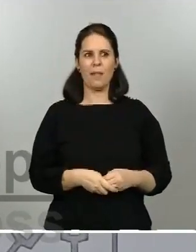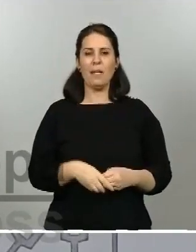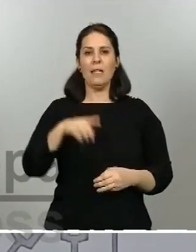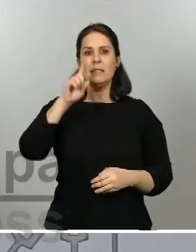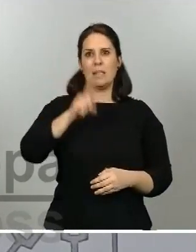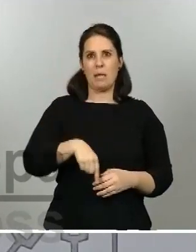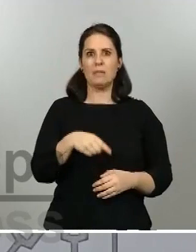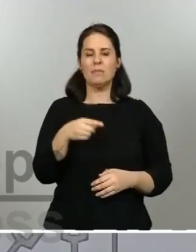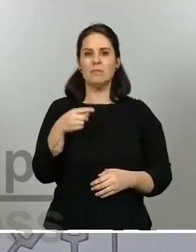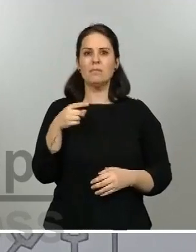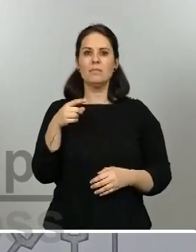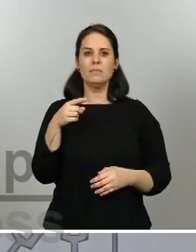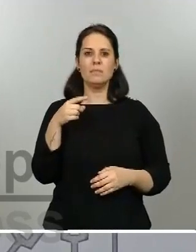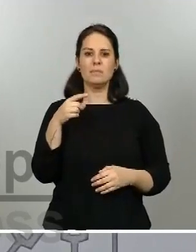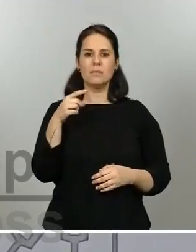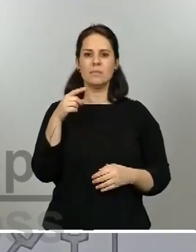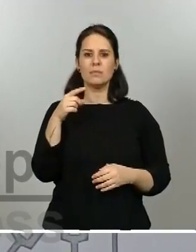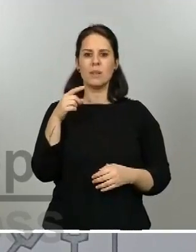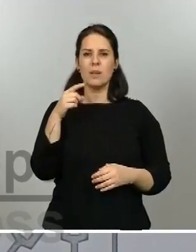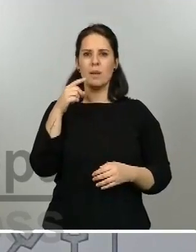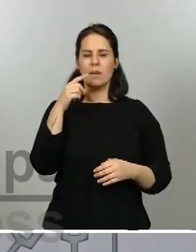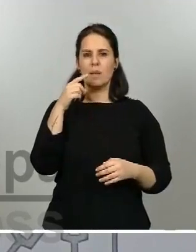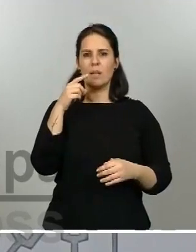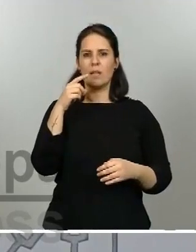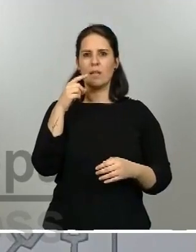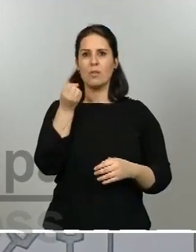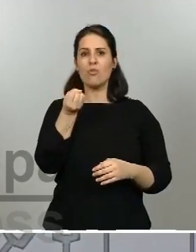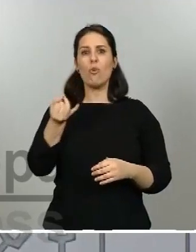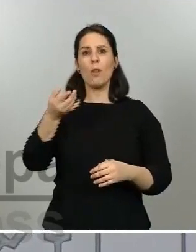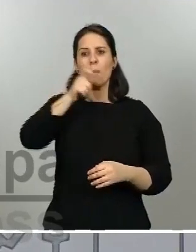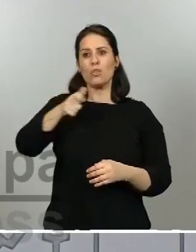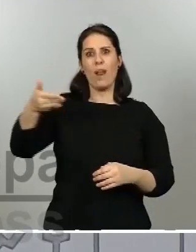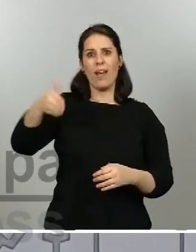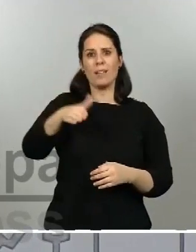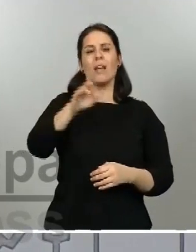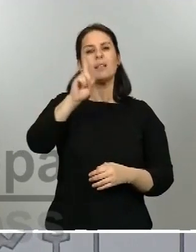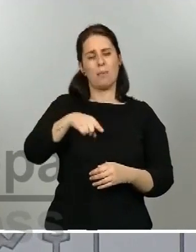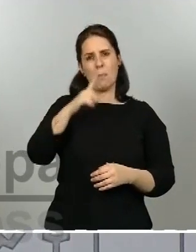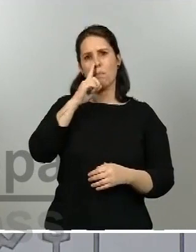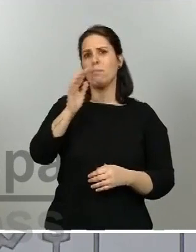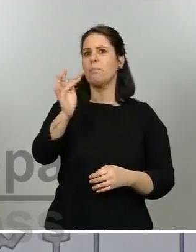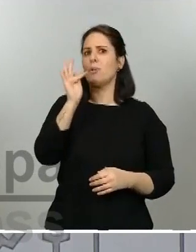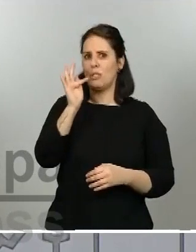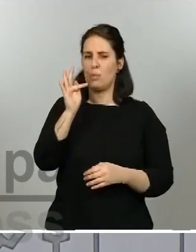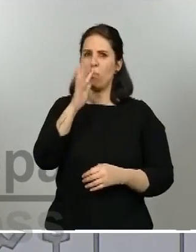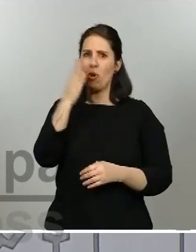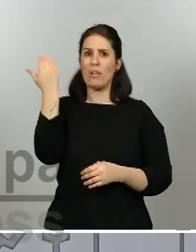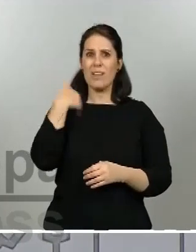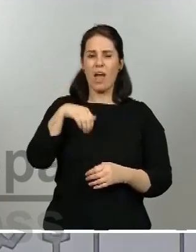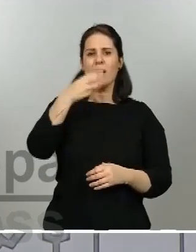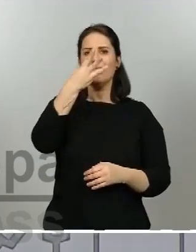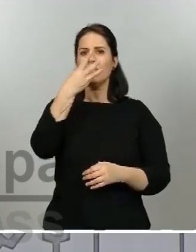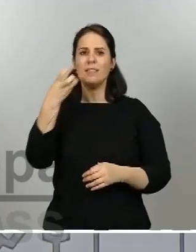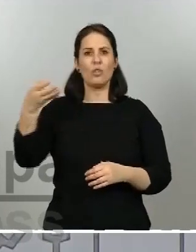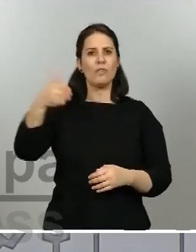favorable en cuanto al número de fallecidos. Nos mantenemos por debajo de los 300 fallecidos, en concreto